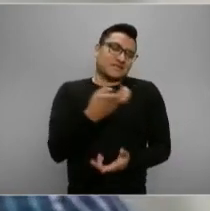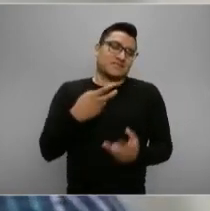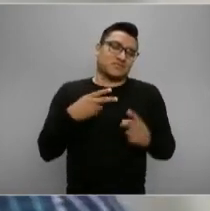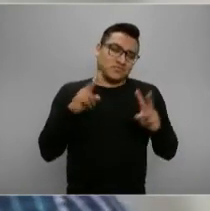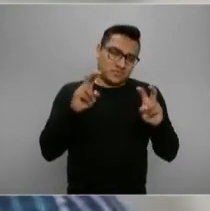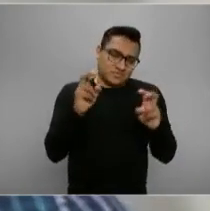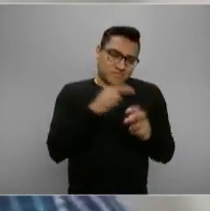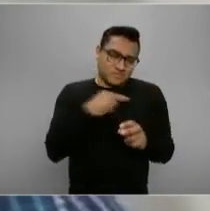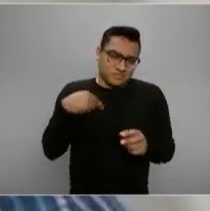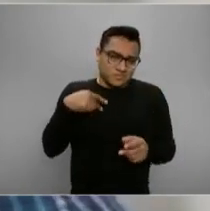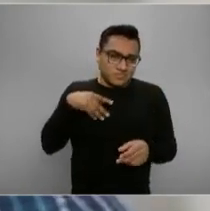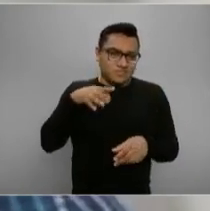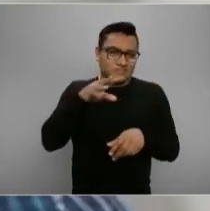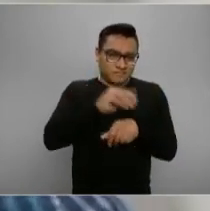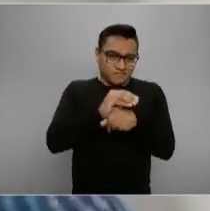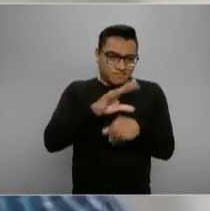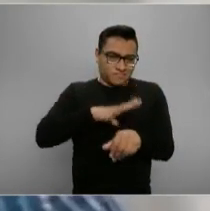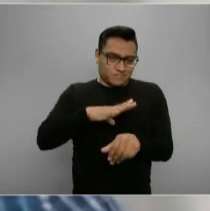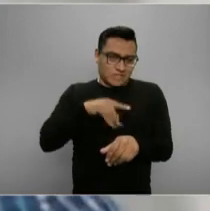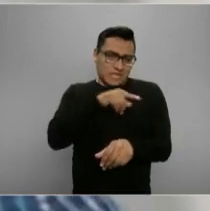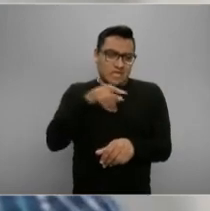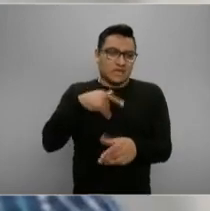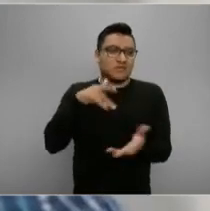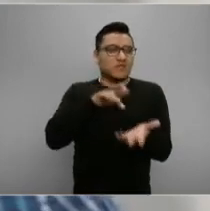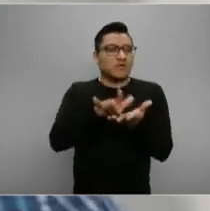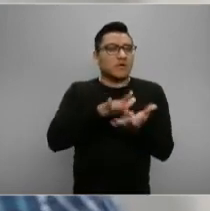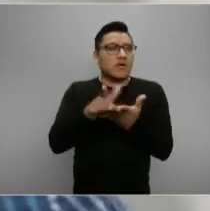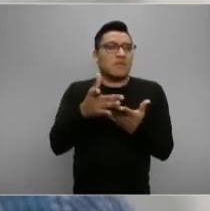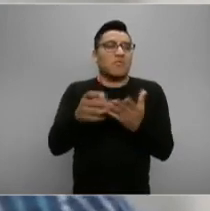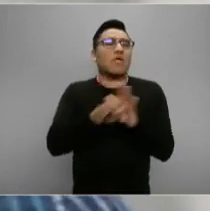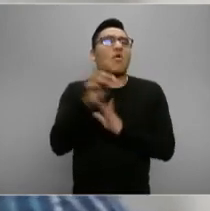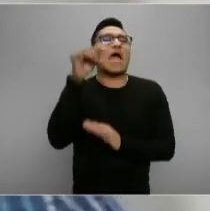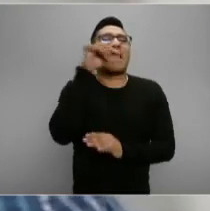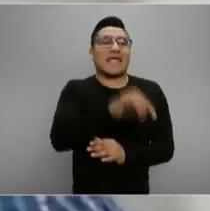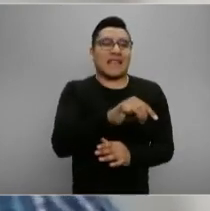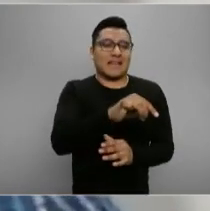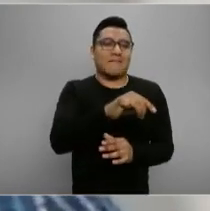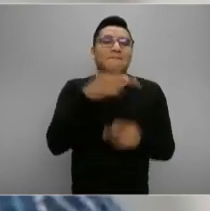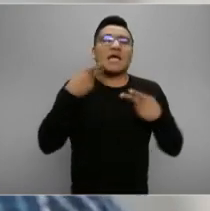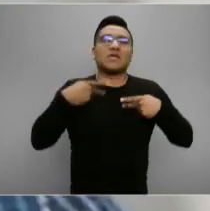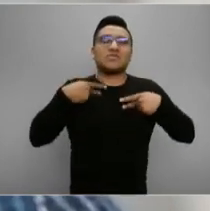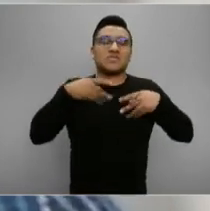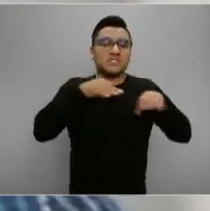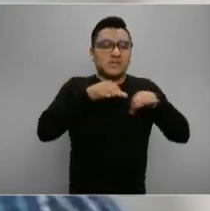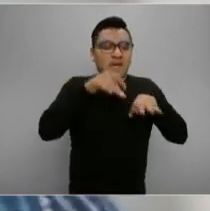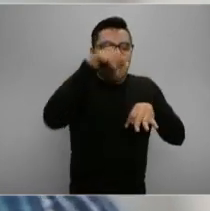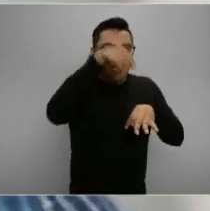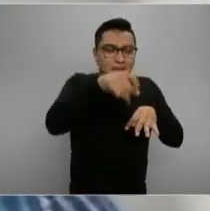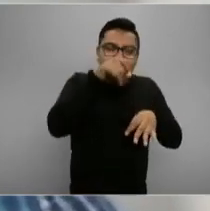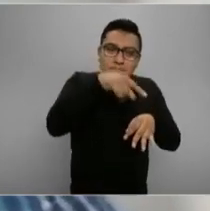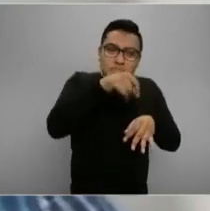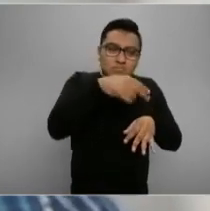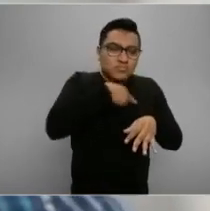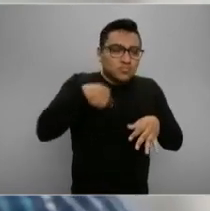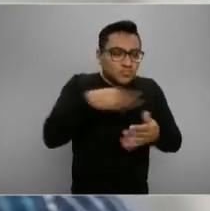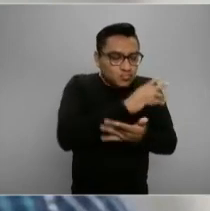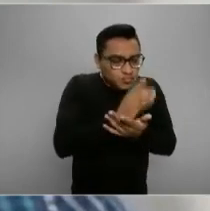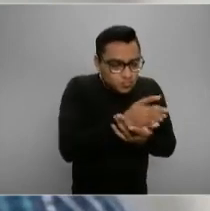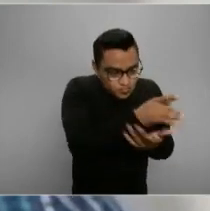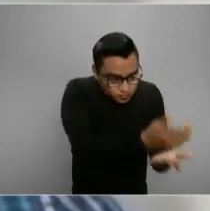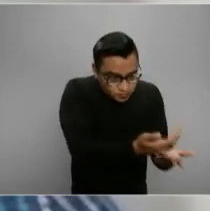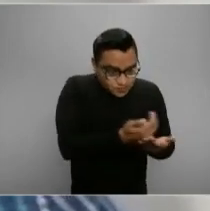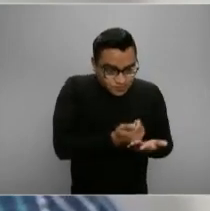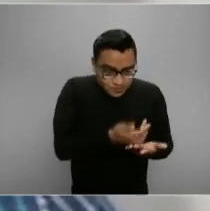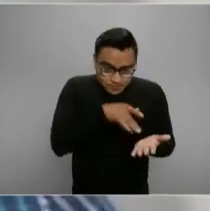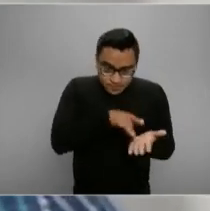salir a licitar, estamos especificando que sea mano de obra local, que sean procesos constructivos, no, digamos, muy